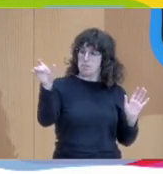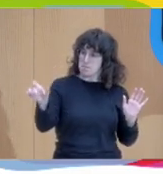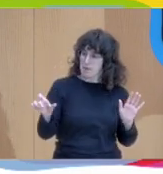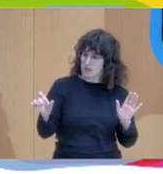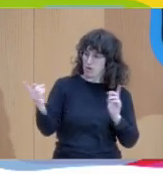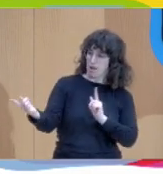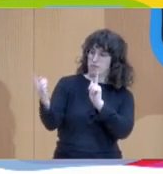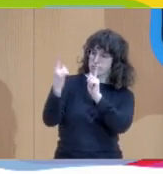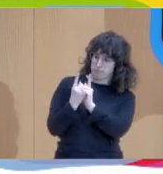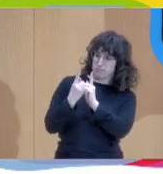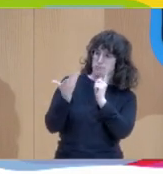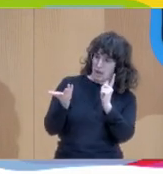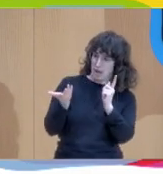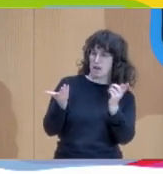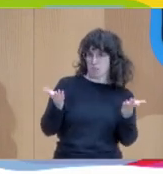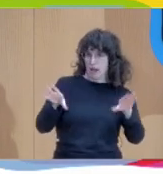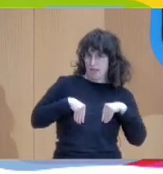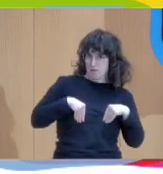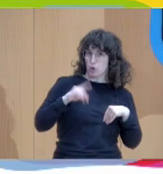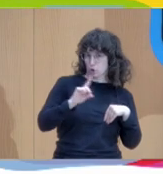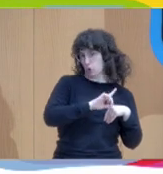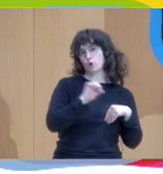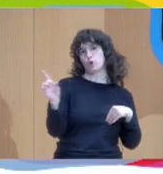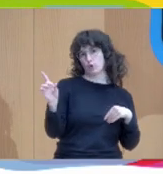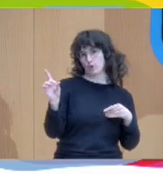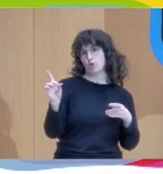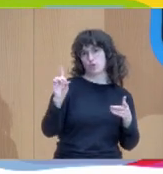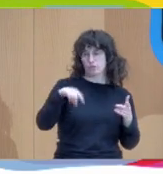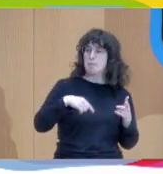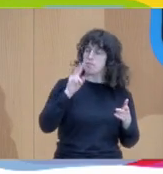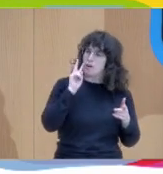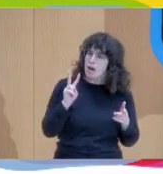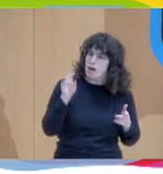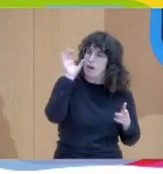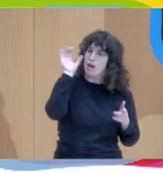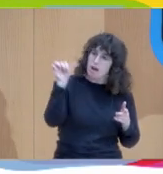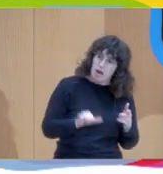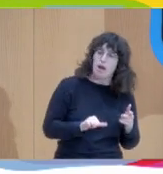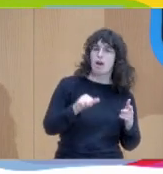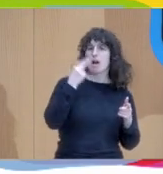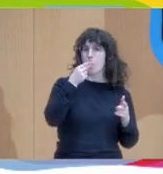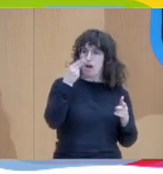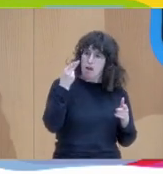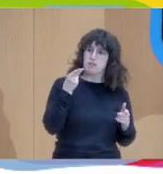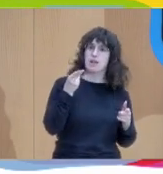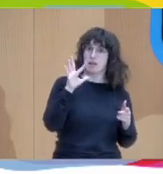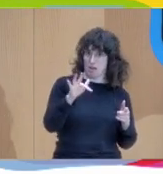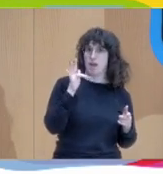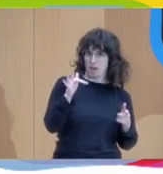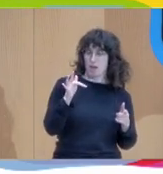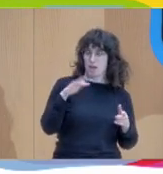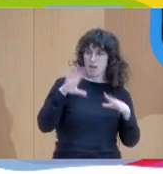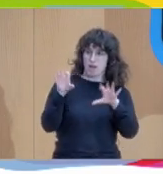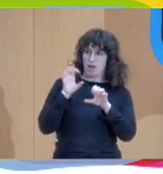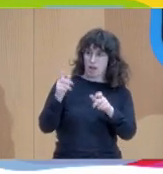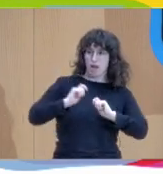sentir interés por ella, saber que si te escucho voy a aprender cosas nuevas de ti. Y también la necesidad